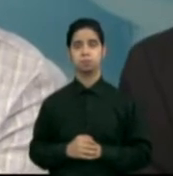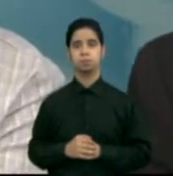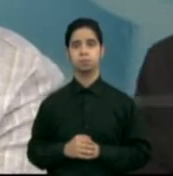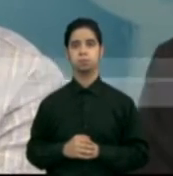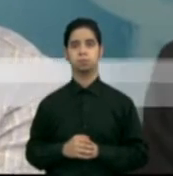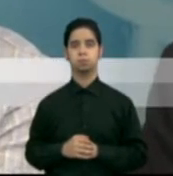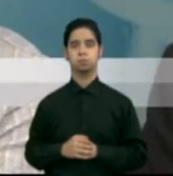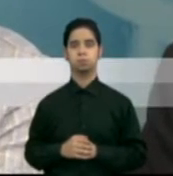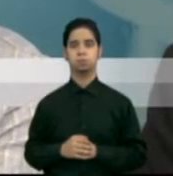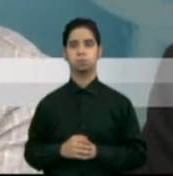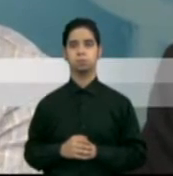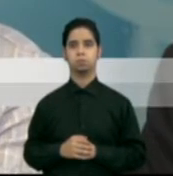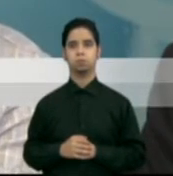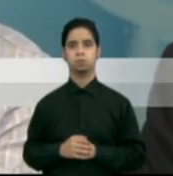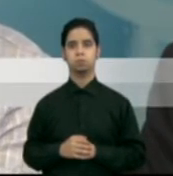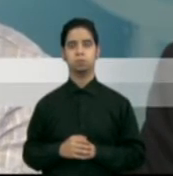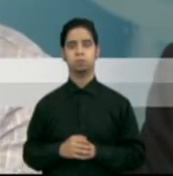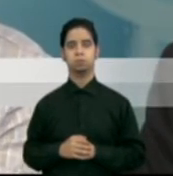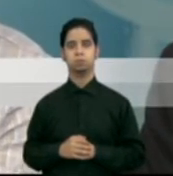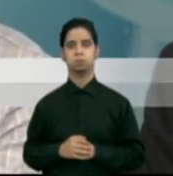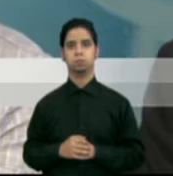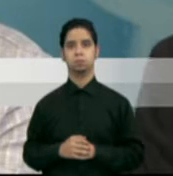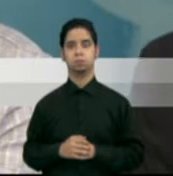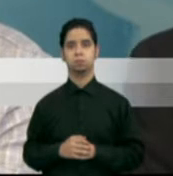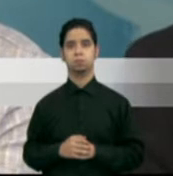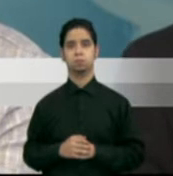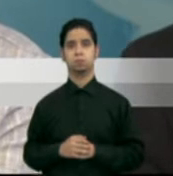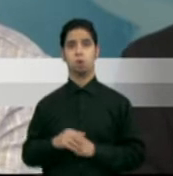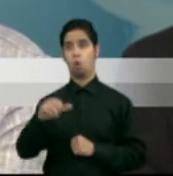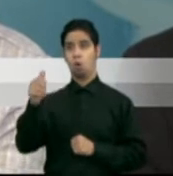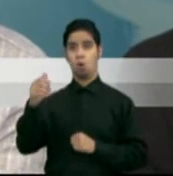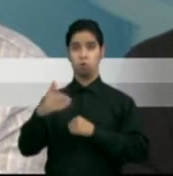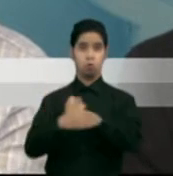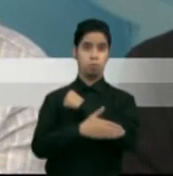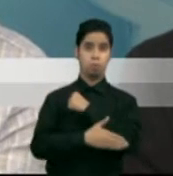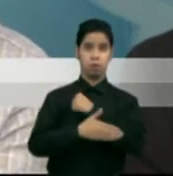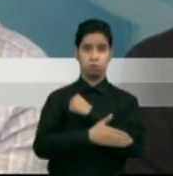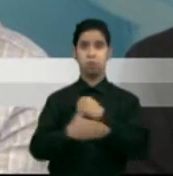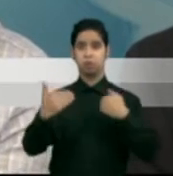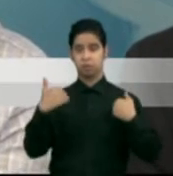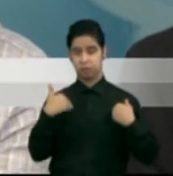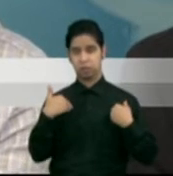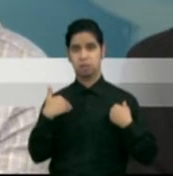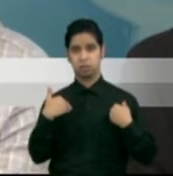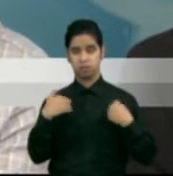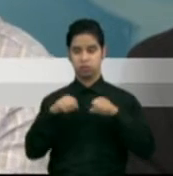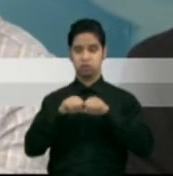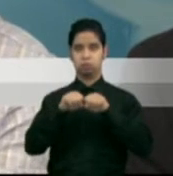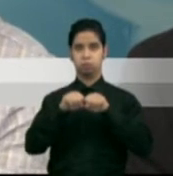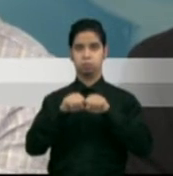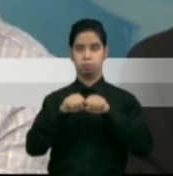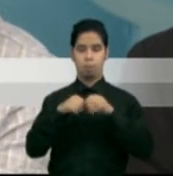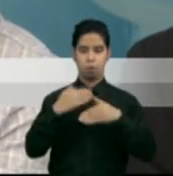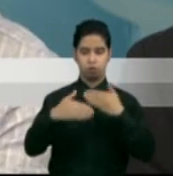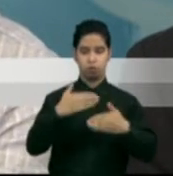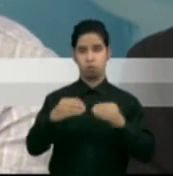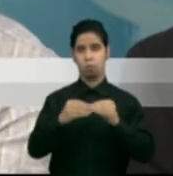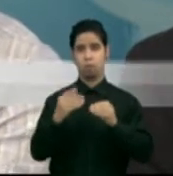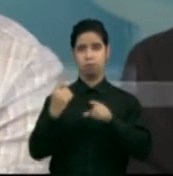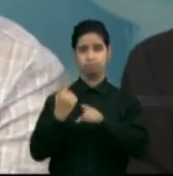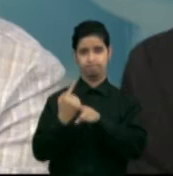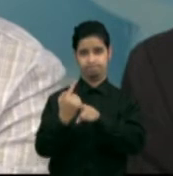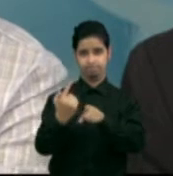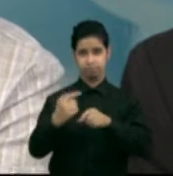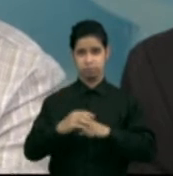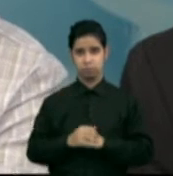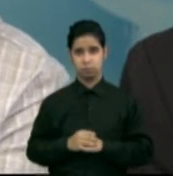Y en otros países donde existen modelos más eficientes, se gasta tan solo un